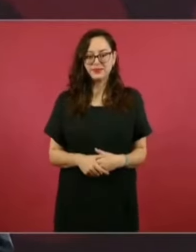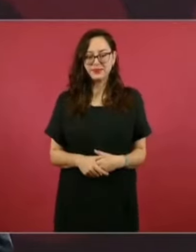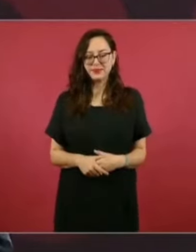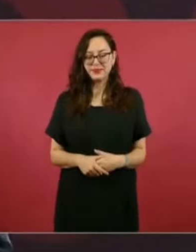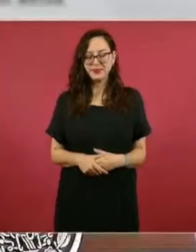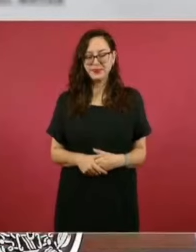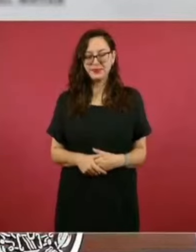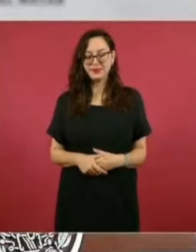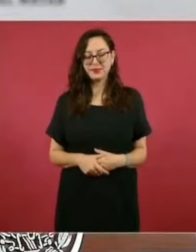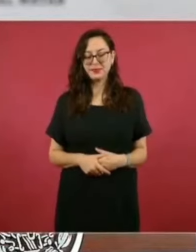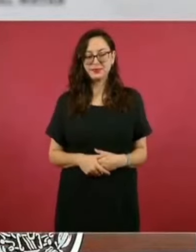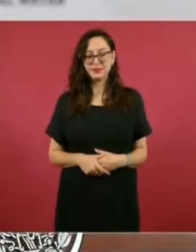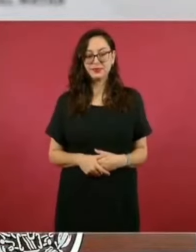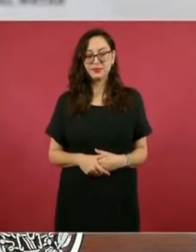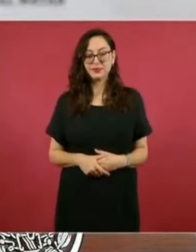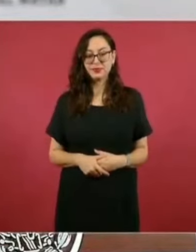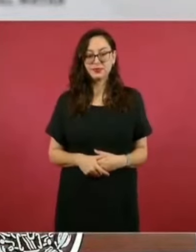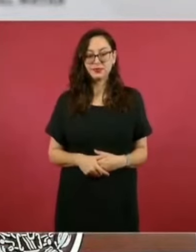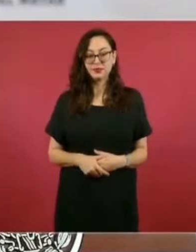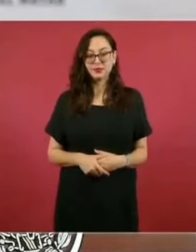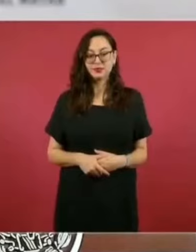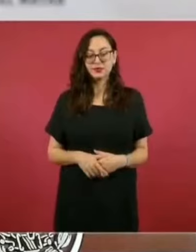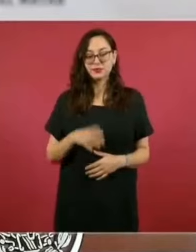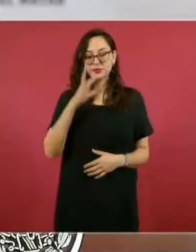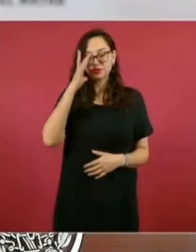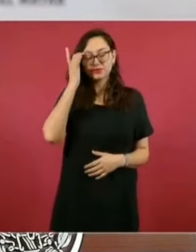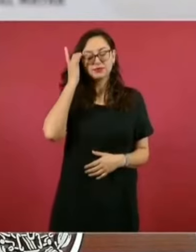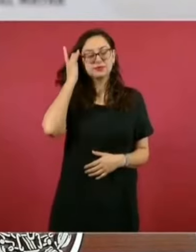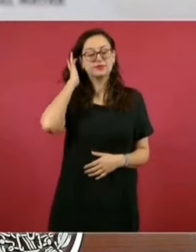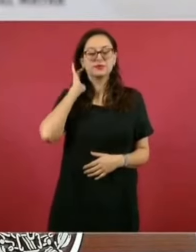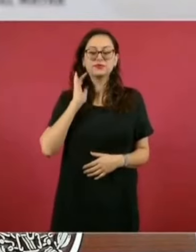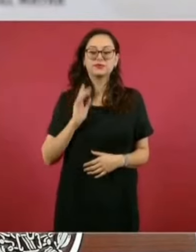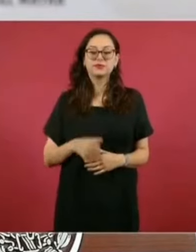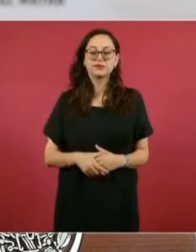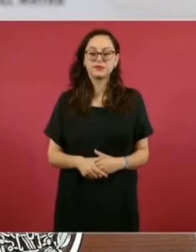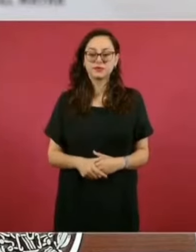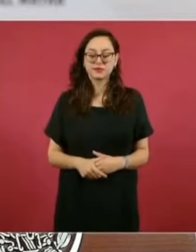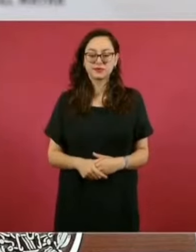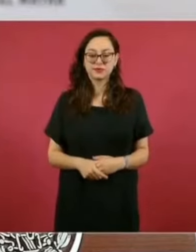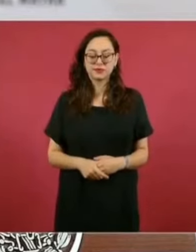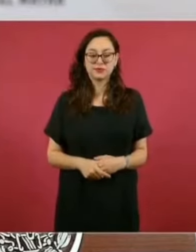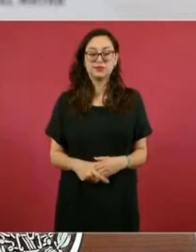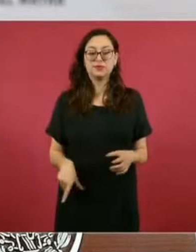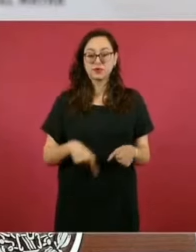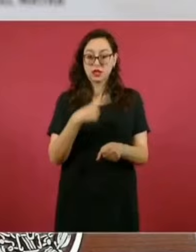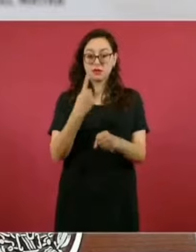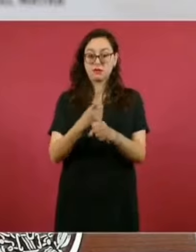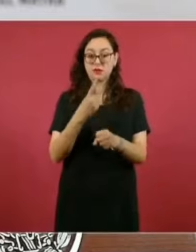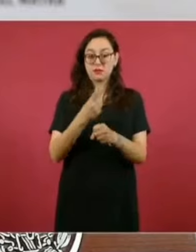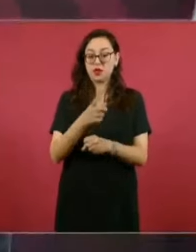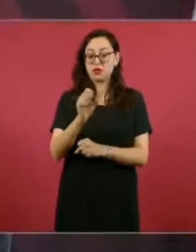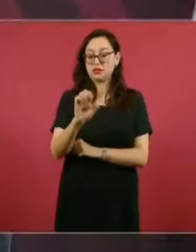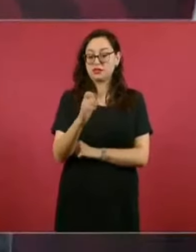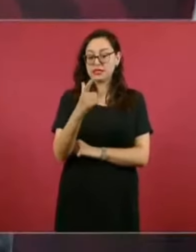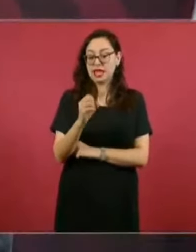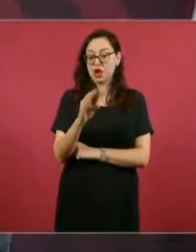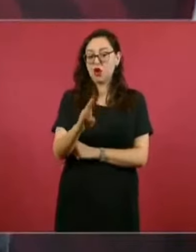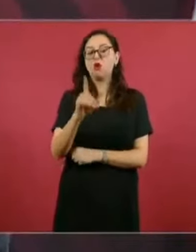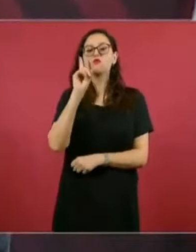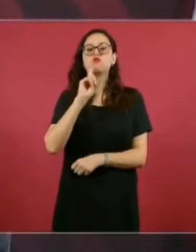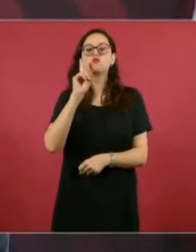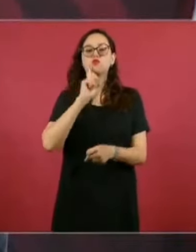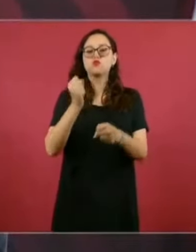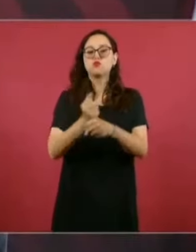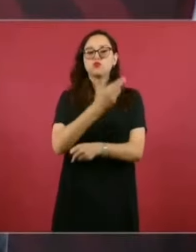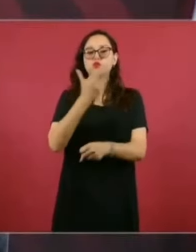introduzca la secretaria de Gobernación, Luisa María Alcalde, y luego